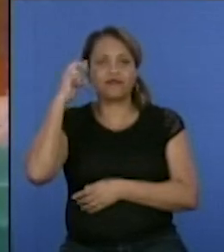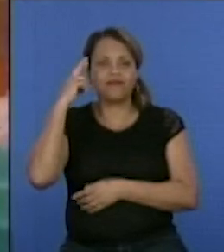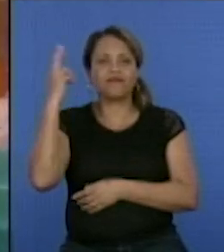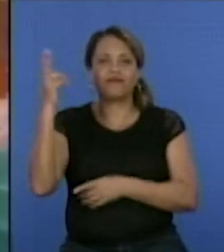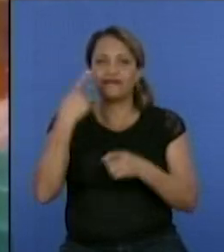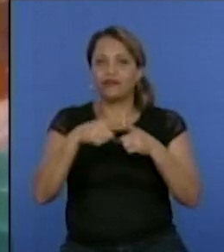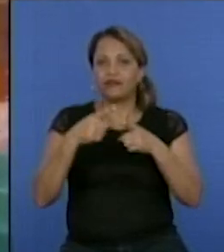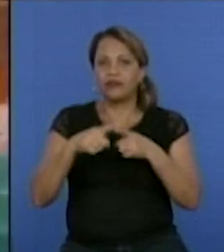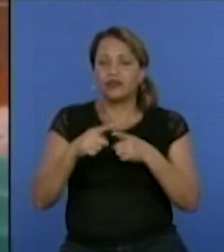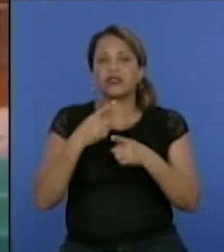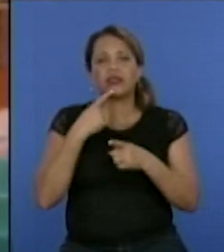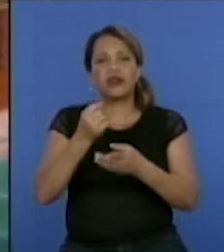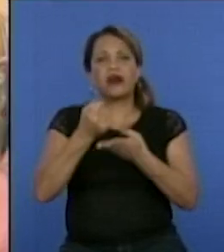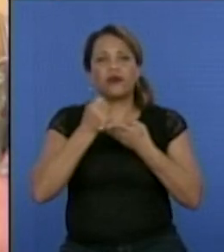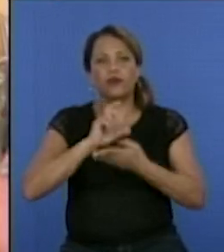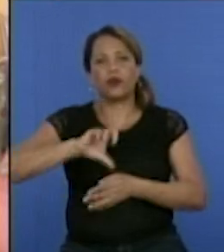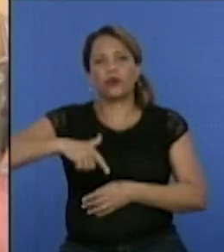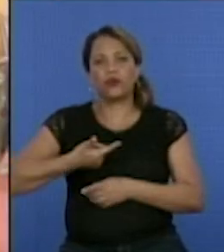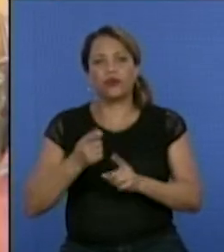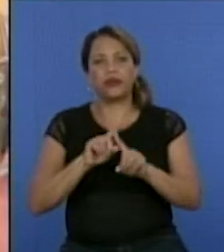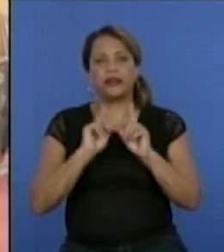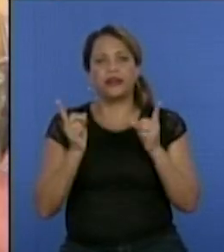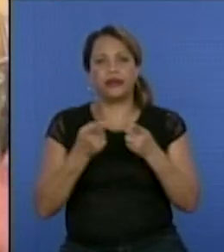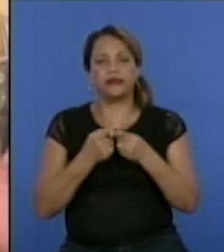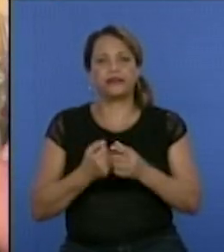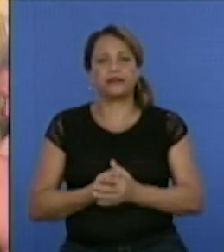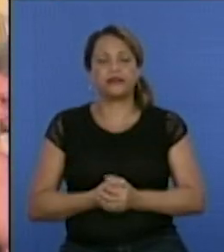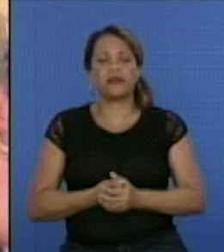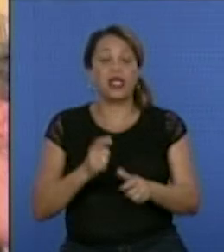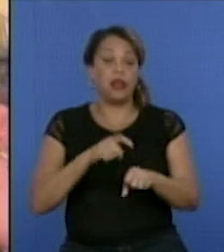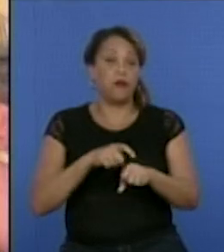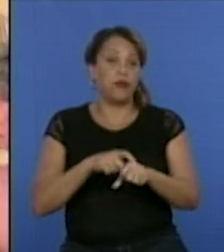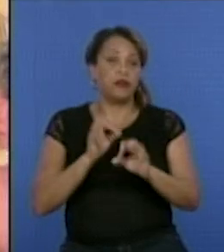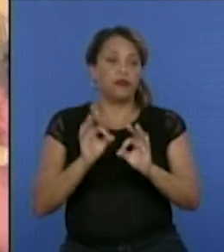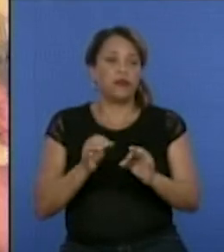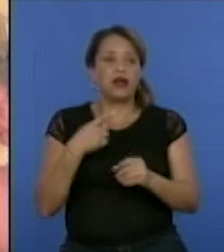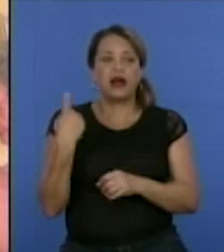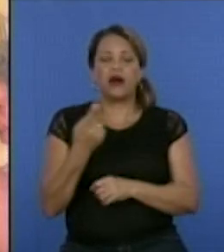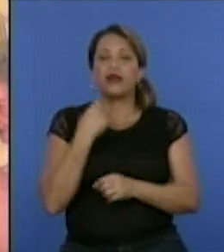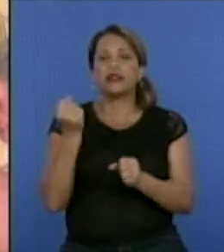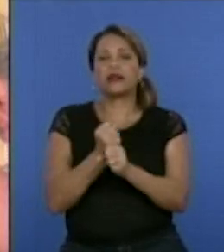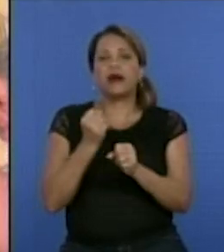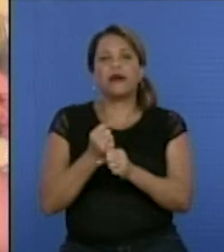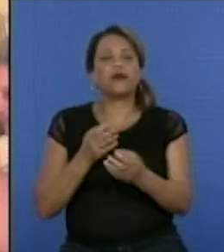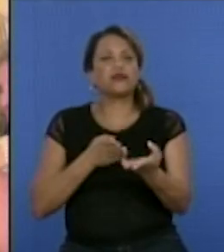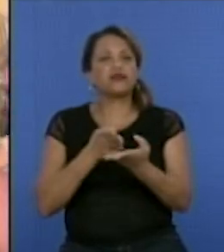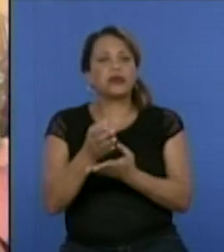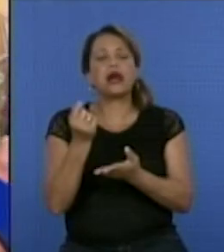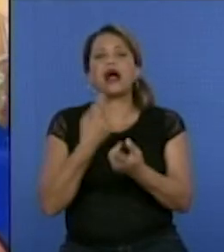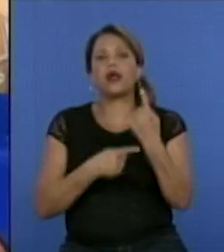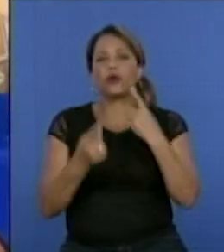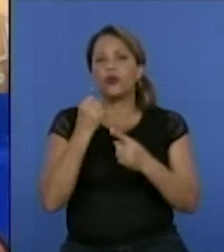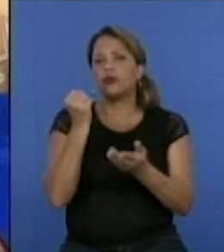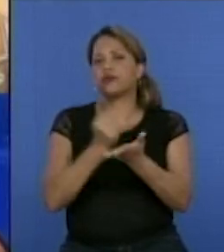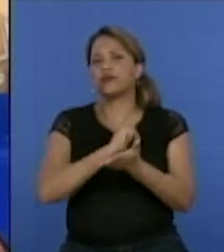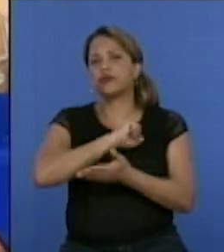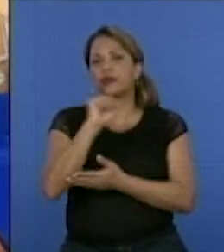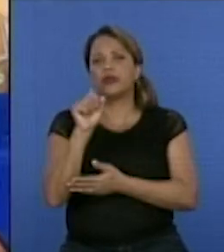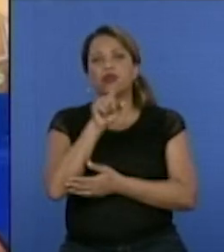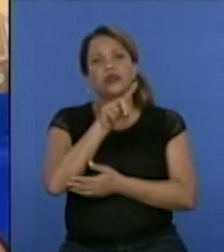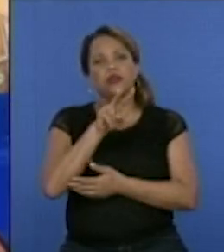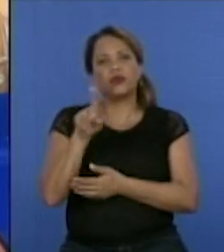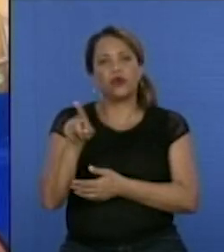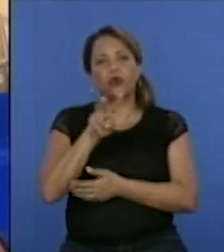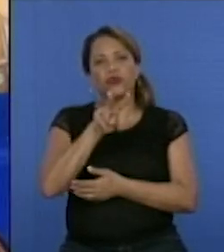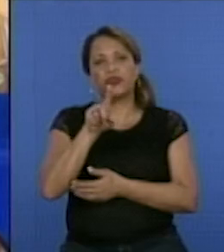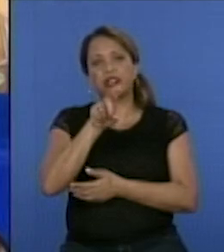superación y cultura general. En estos momentos estamos con los continuantes porque se han graduado alrededor de 12 o